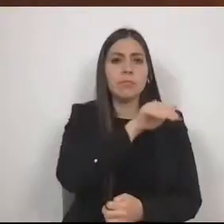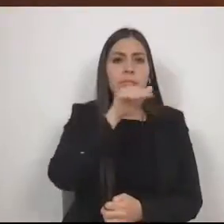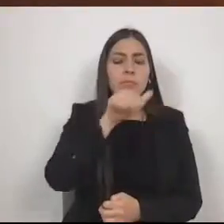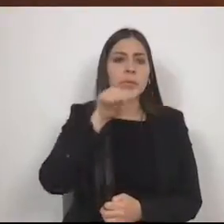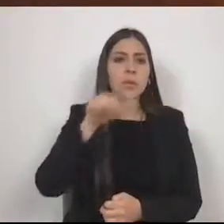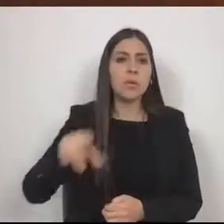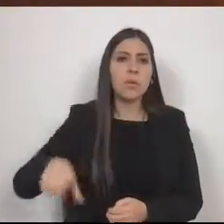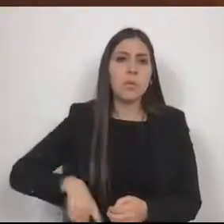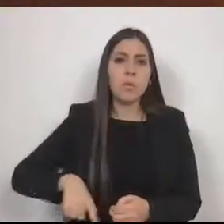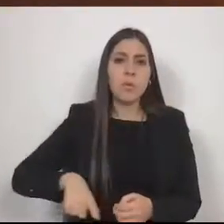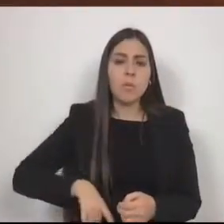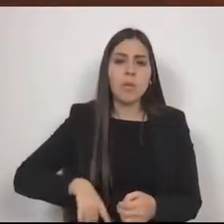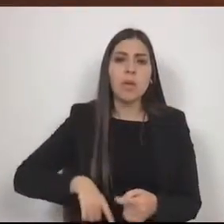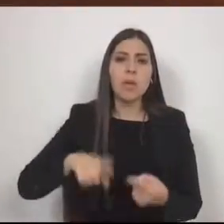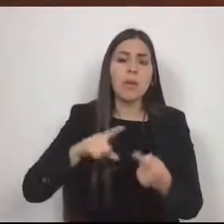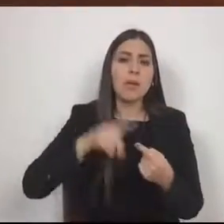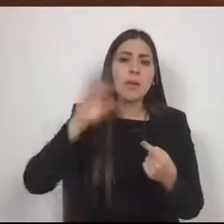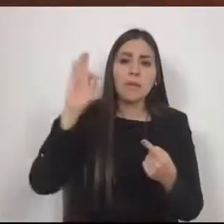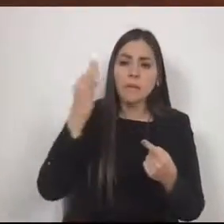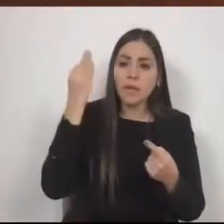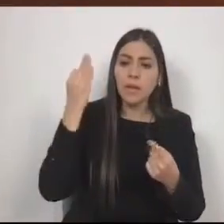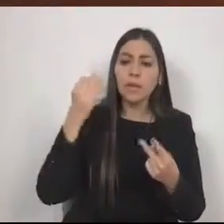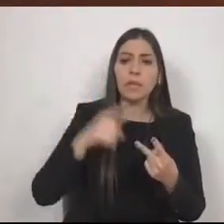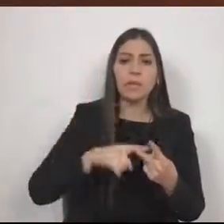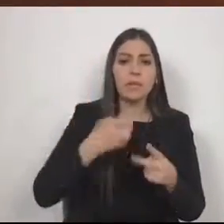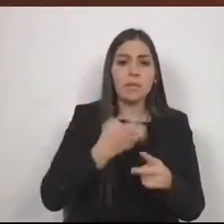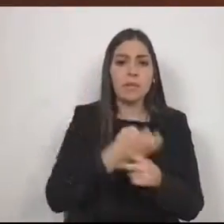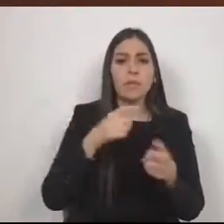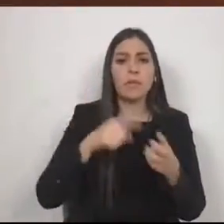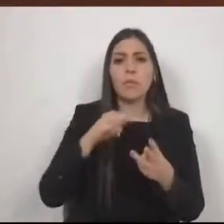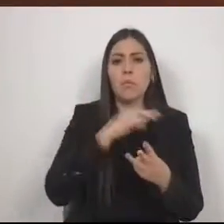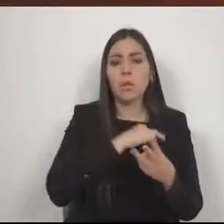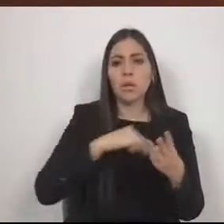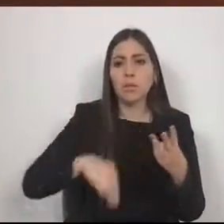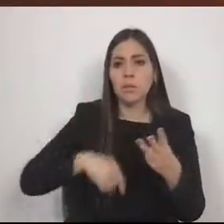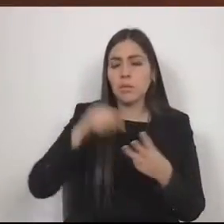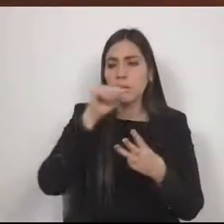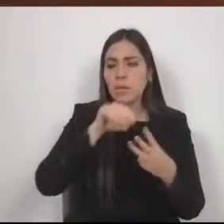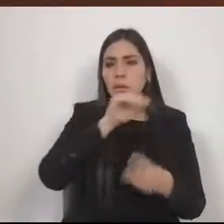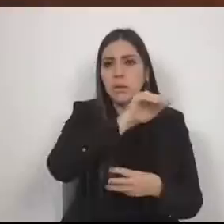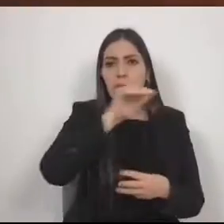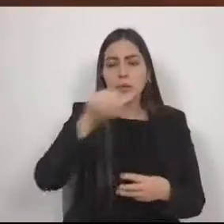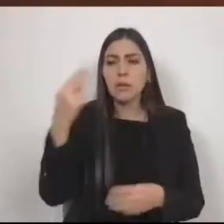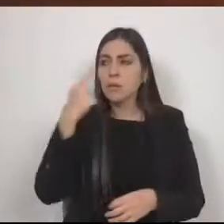a que volteen a ver a San Juanico, a que volteen a ver a los ciudadanos tlalnepantlenses,